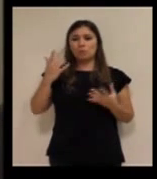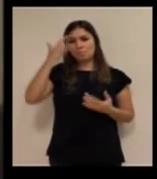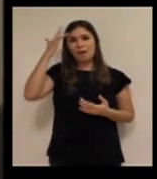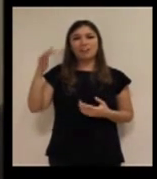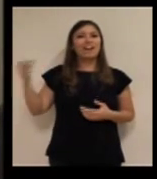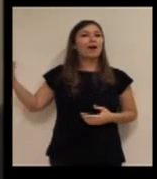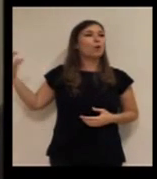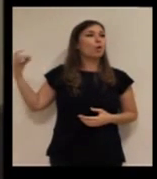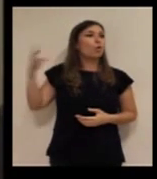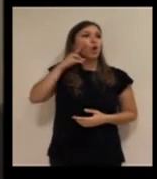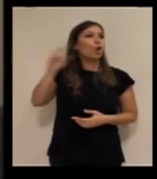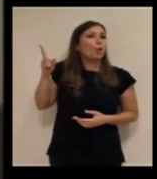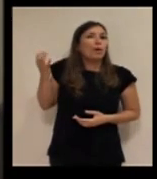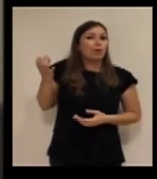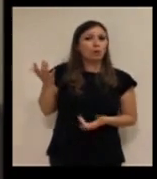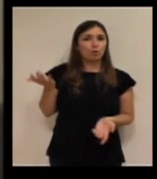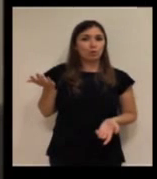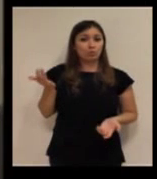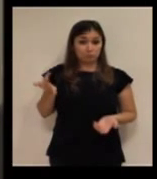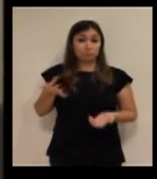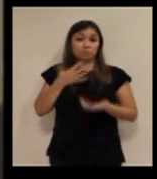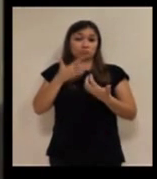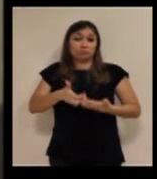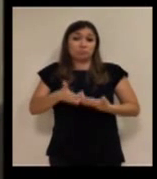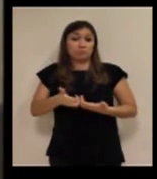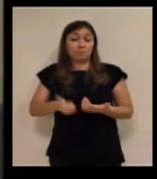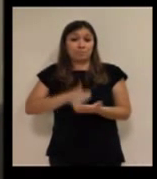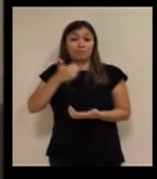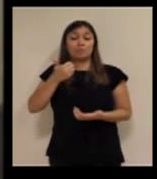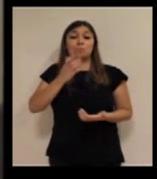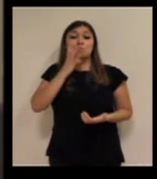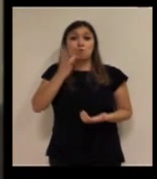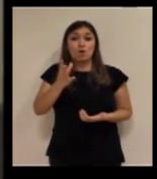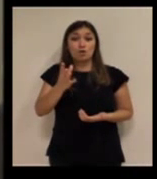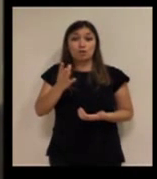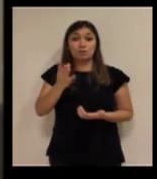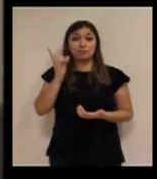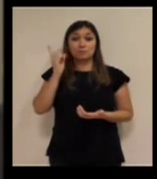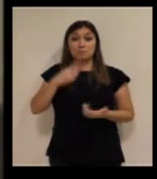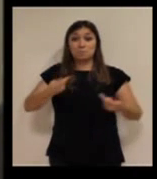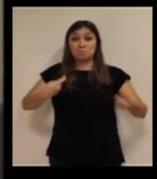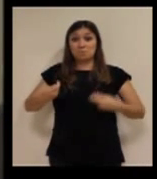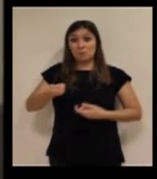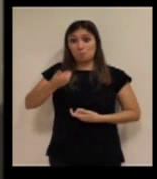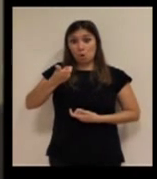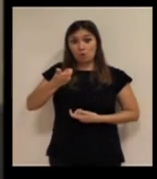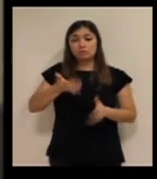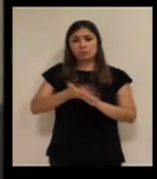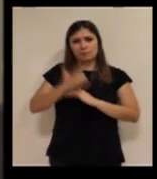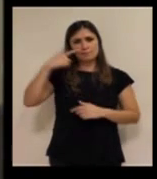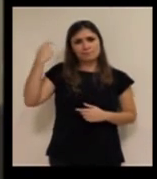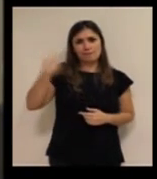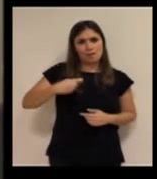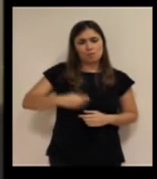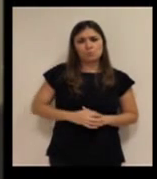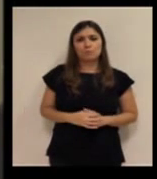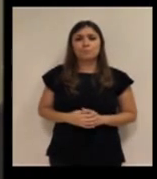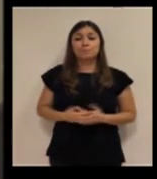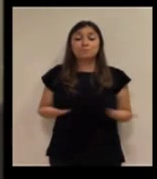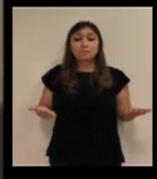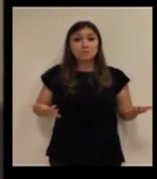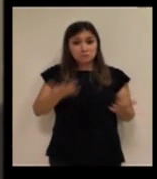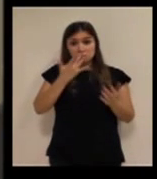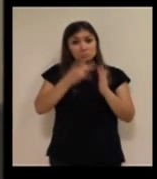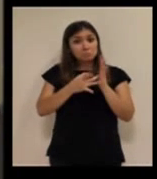espaldas al alumno la vas a ver. Y, además, esos dispositivos, precisamente por la pequeña pegada que tiene el mercado, pues son caros. Son buenas